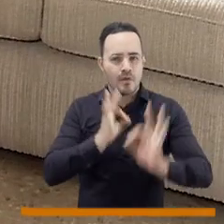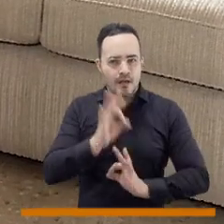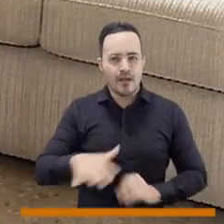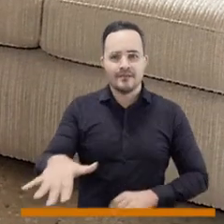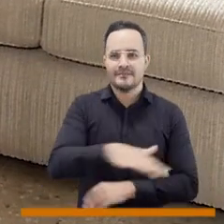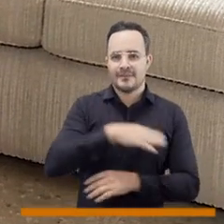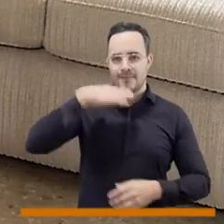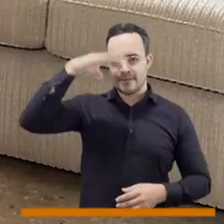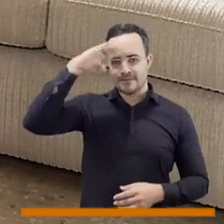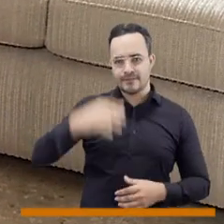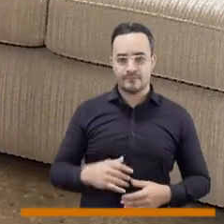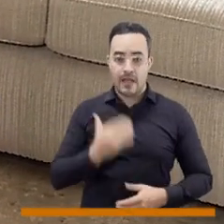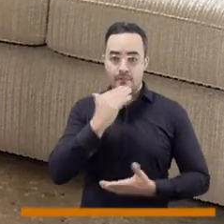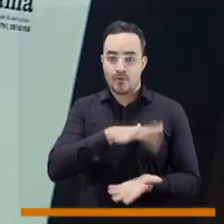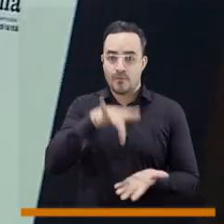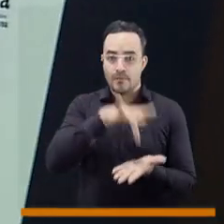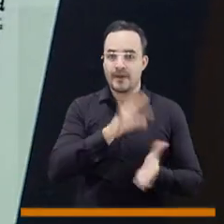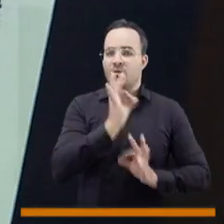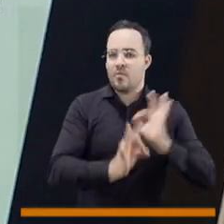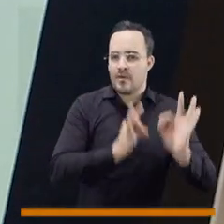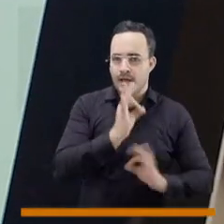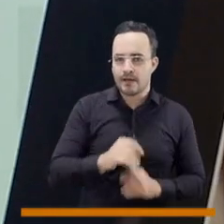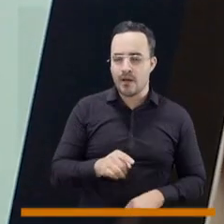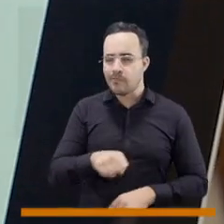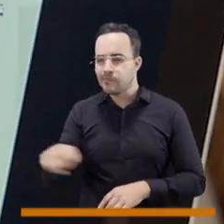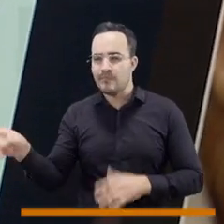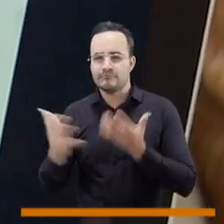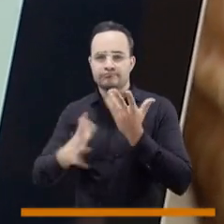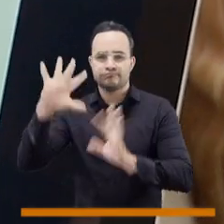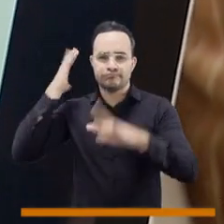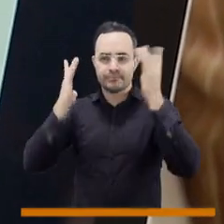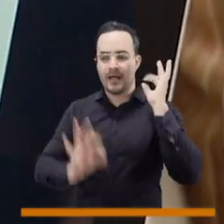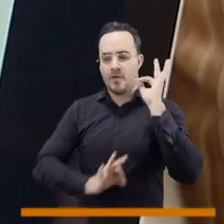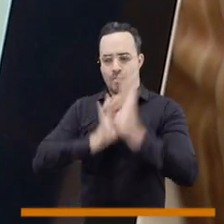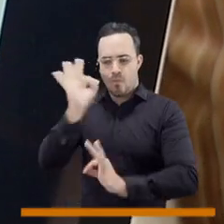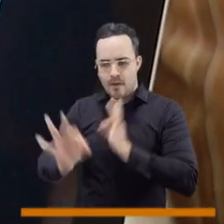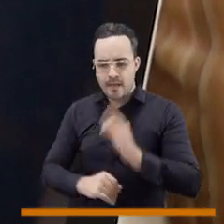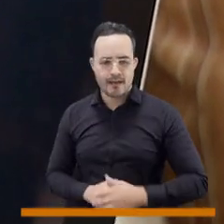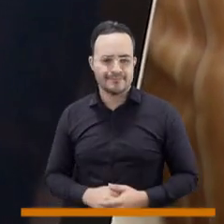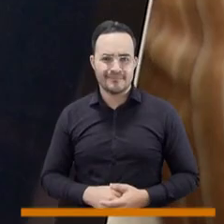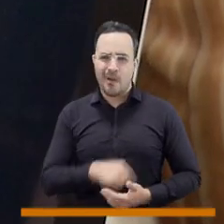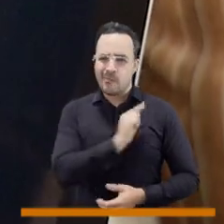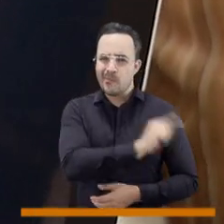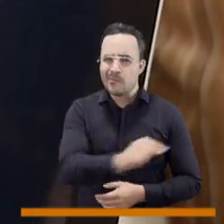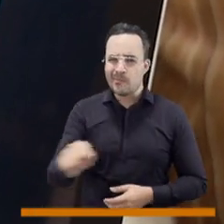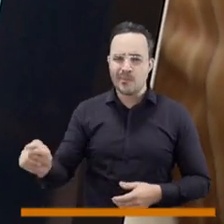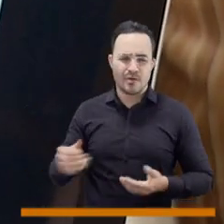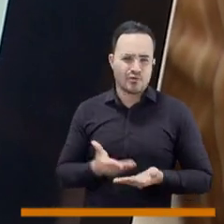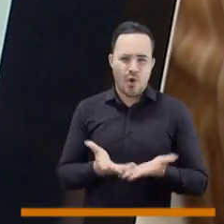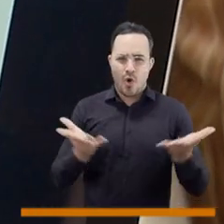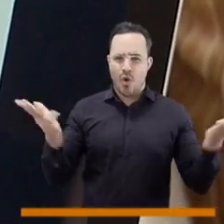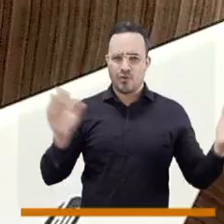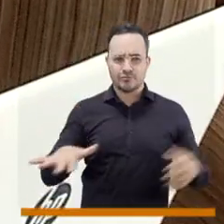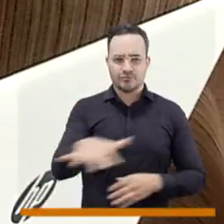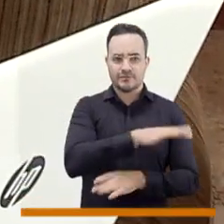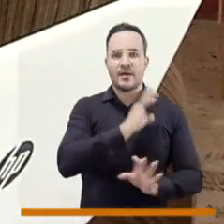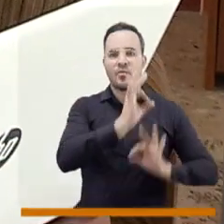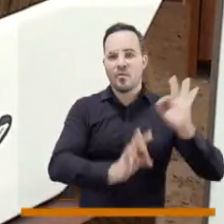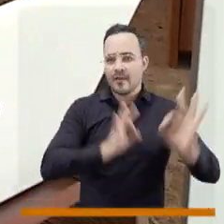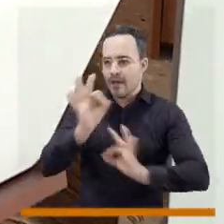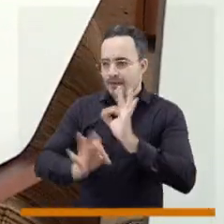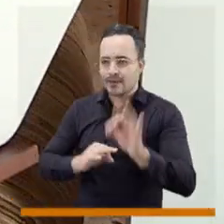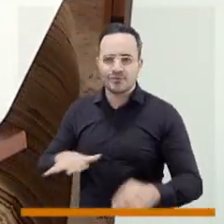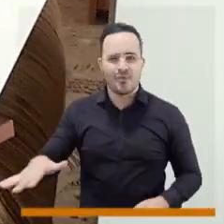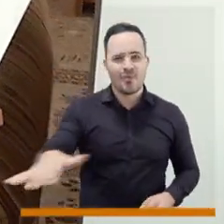de ciudadanía, que la gente cuide sus parques, cuide las zonas verdes de la ciudad, que